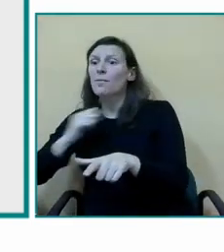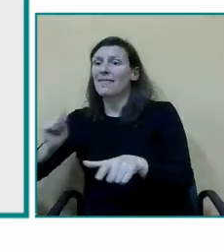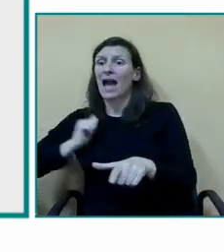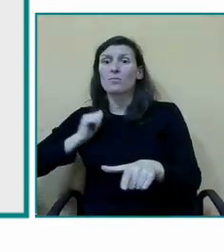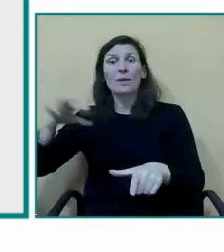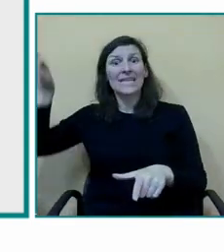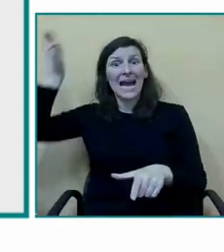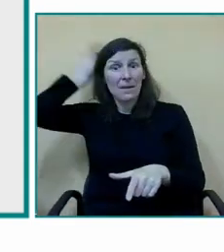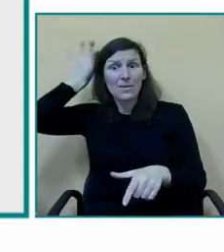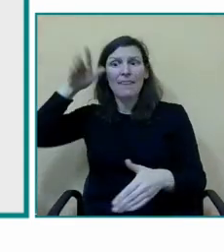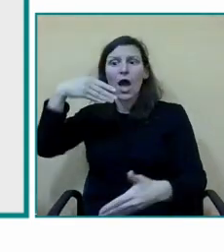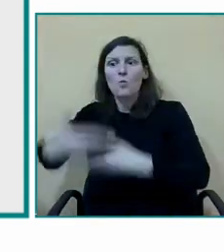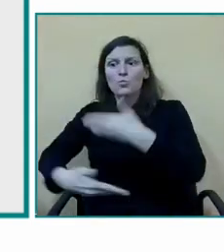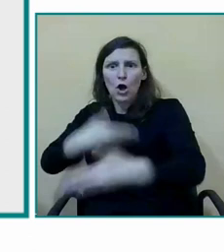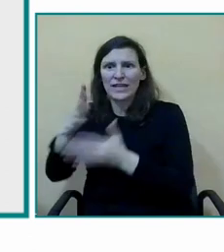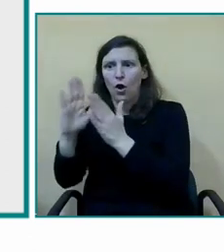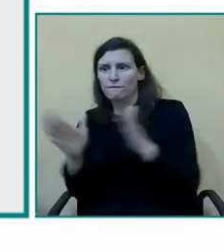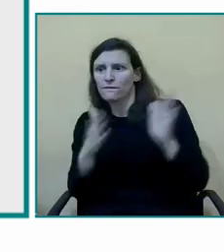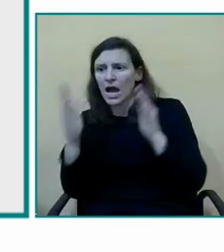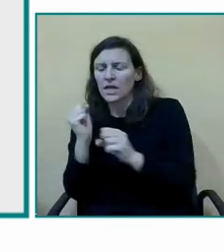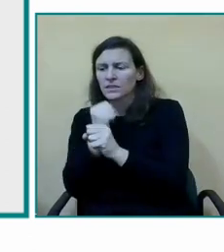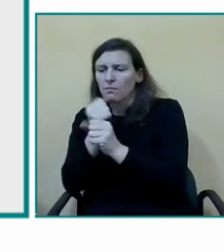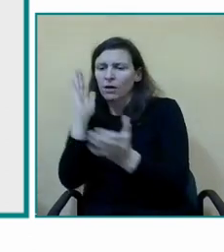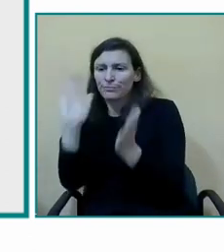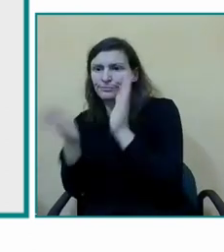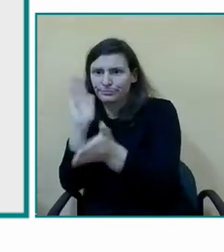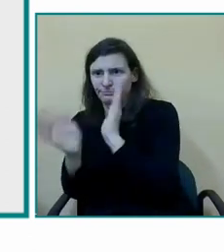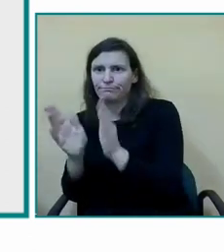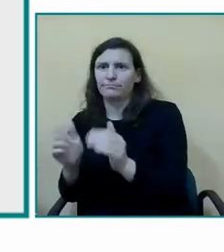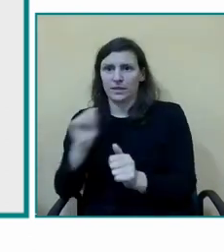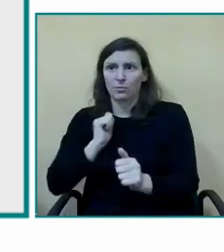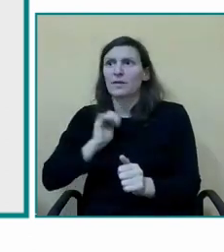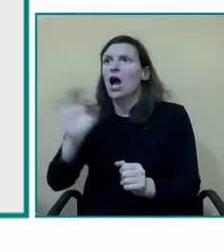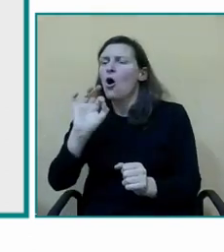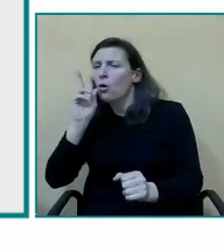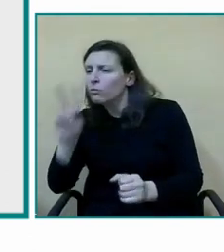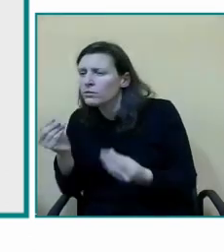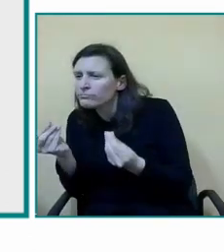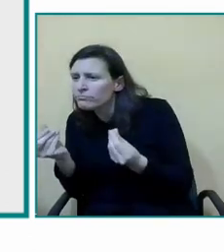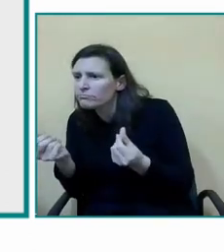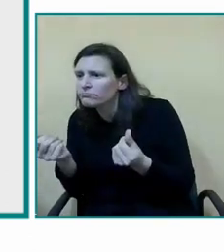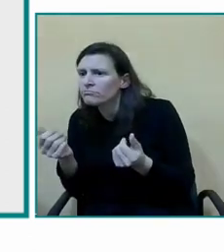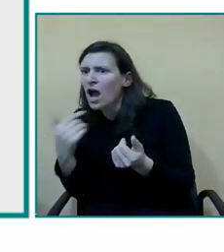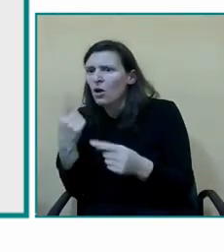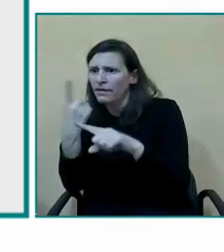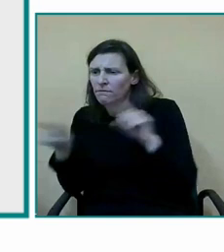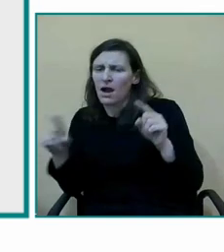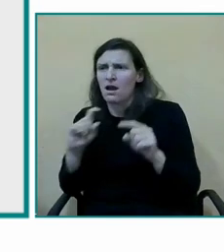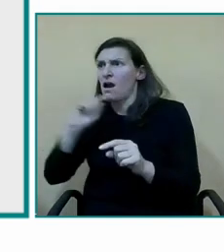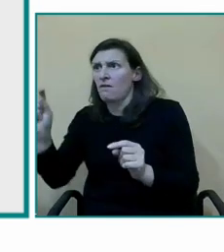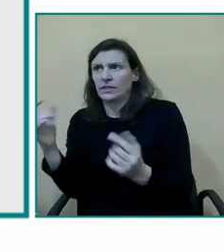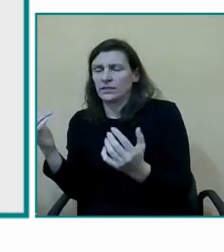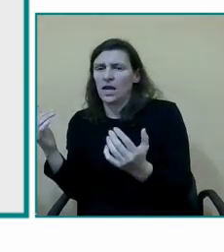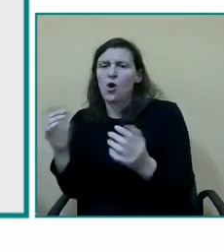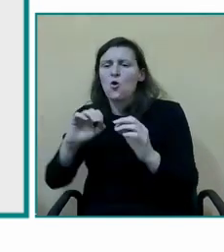hospitales con los gabinetes para ver cómo van las audiometrías en algún momento vemos una duda vamos a trabajar los componentes del